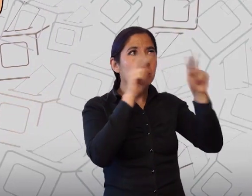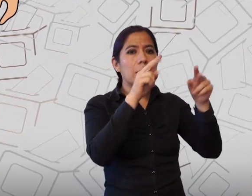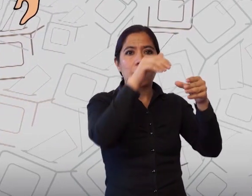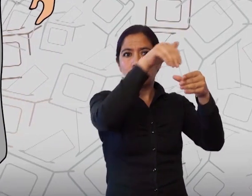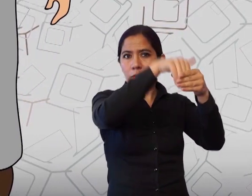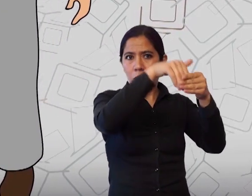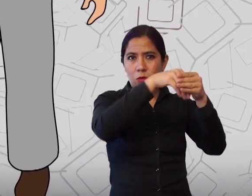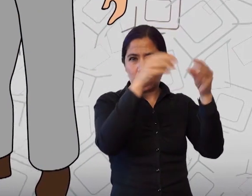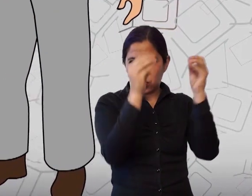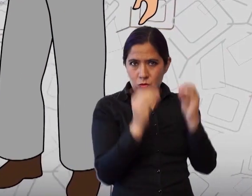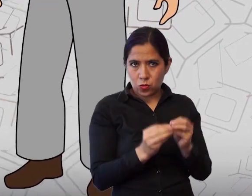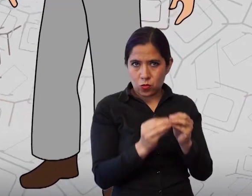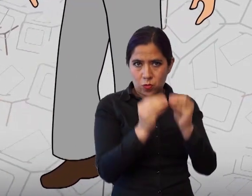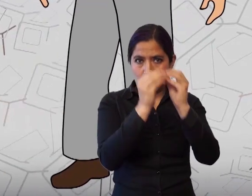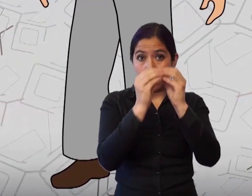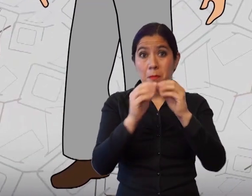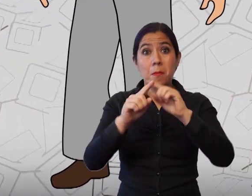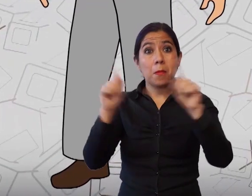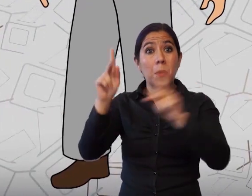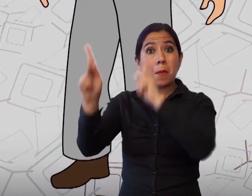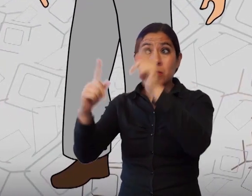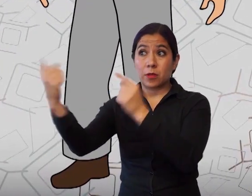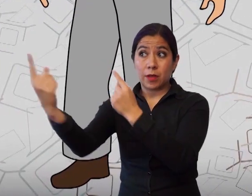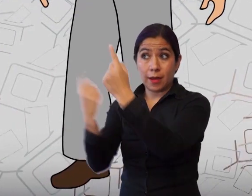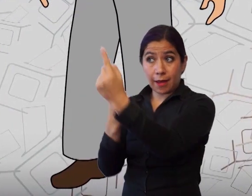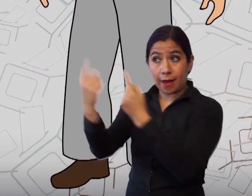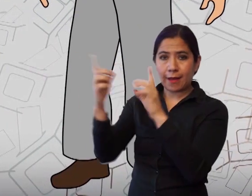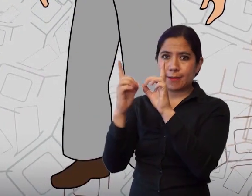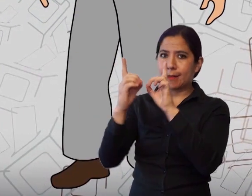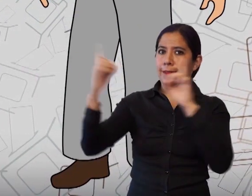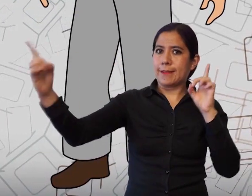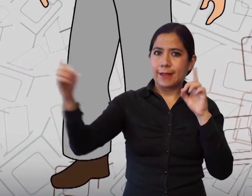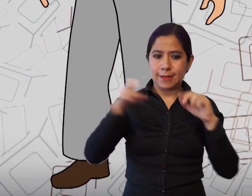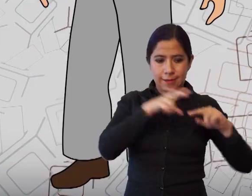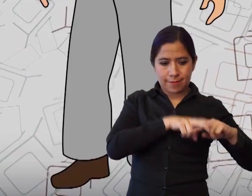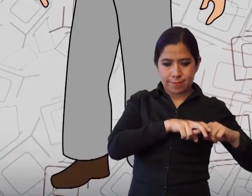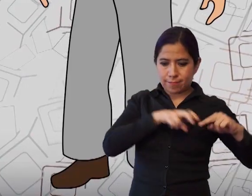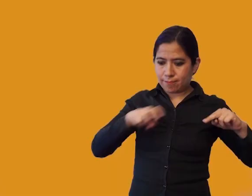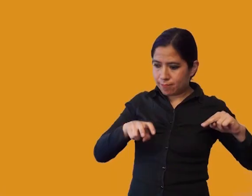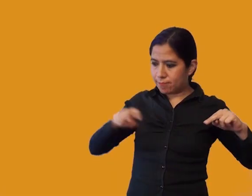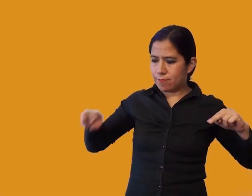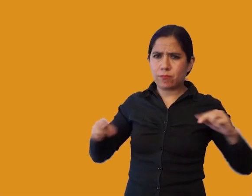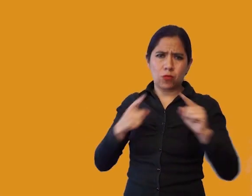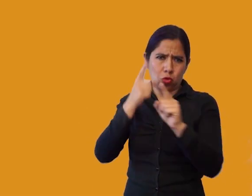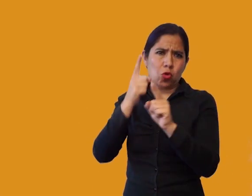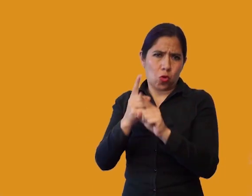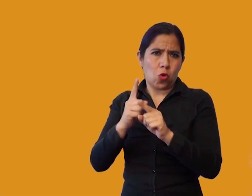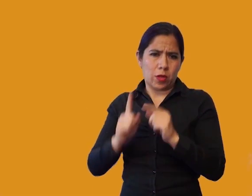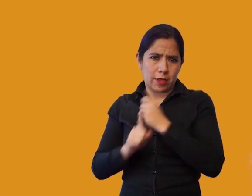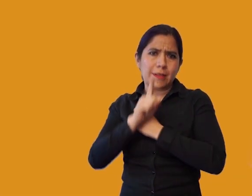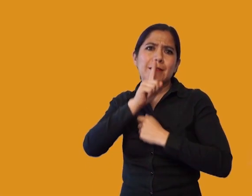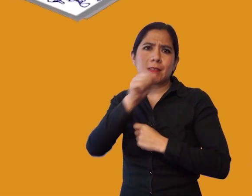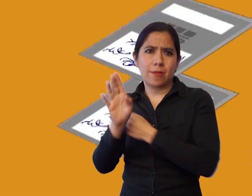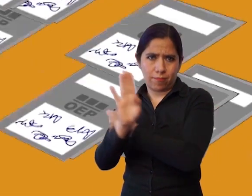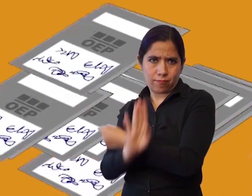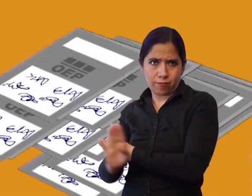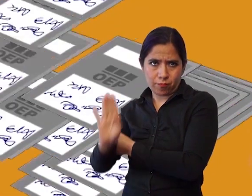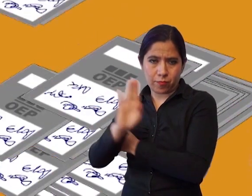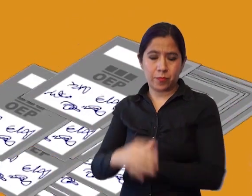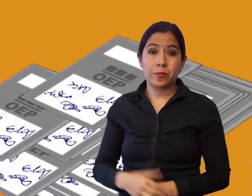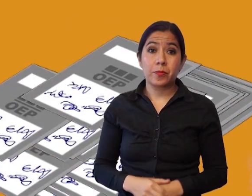Ingresarán en orden con distanciamiento según protocolo de bioseguridad. Se abrirá el ánfora y se